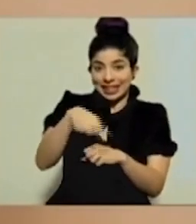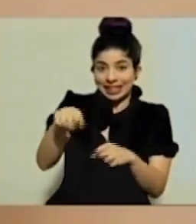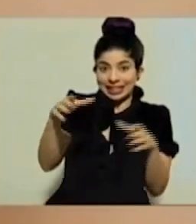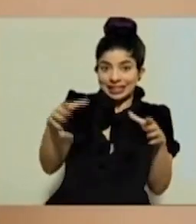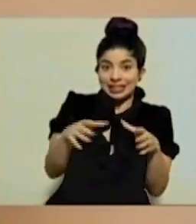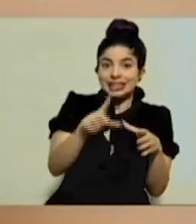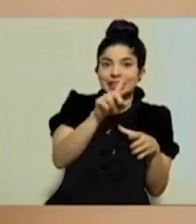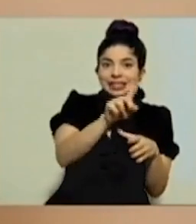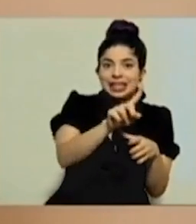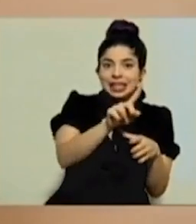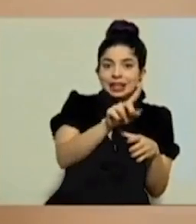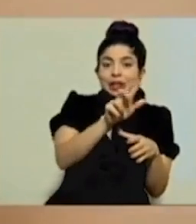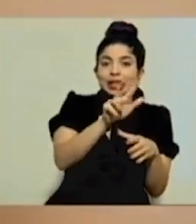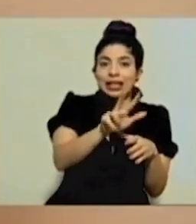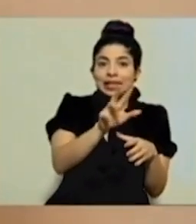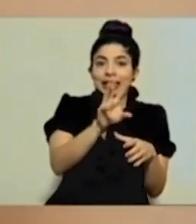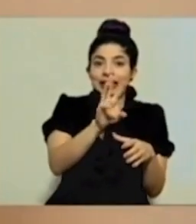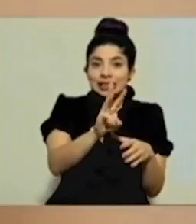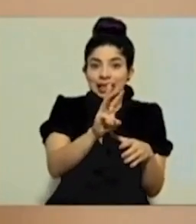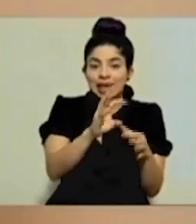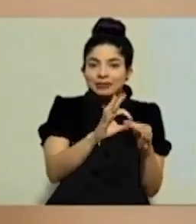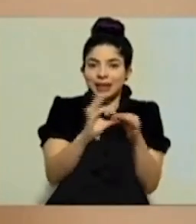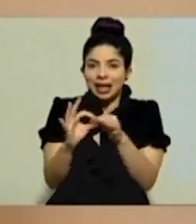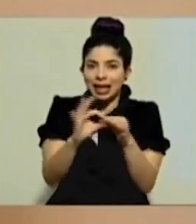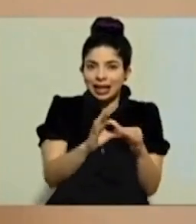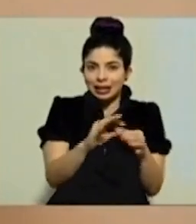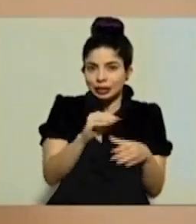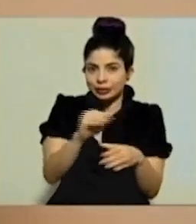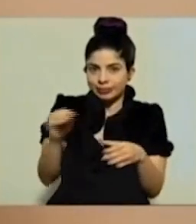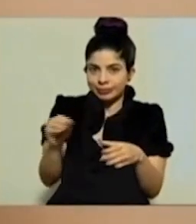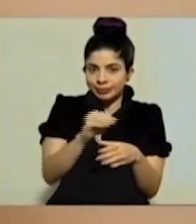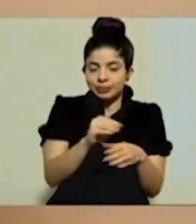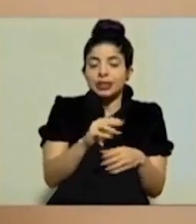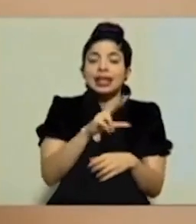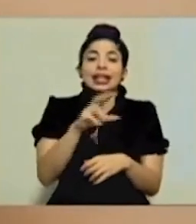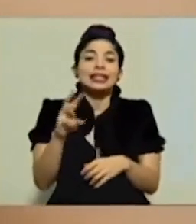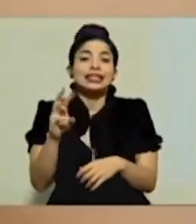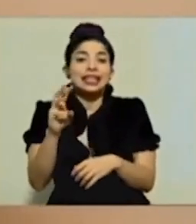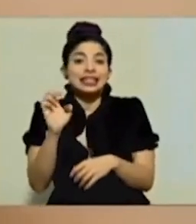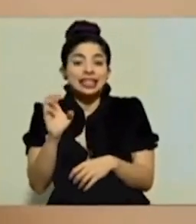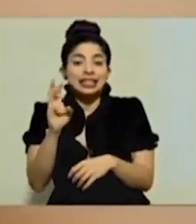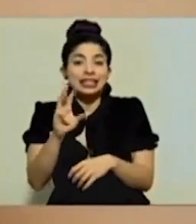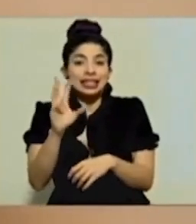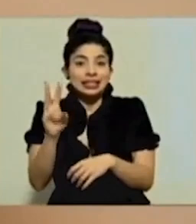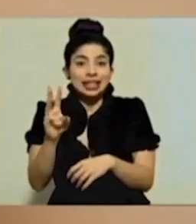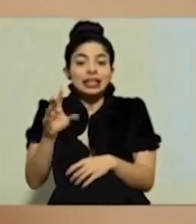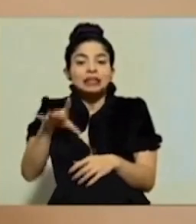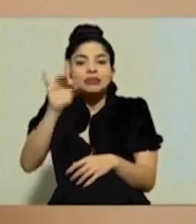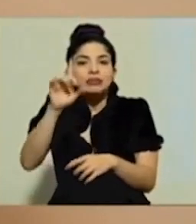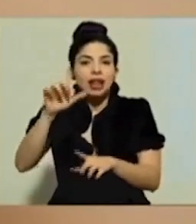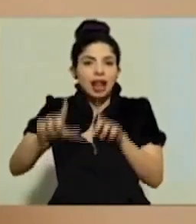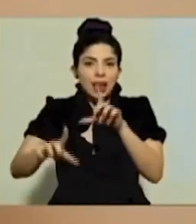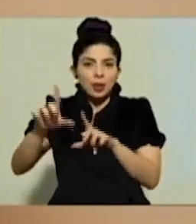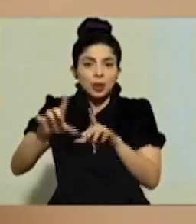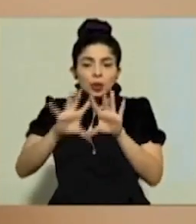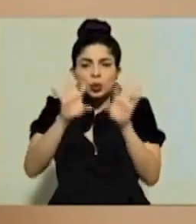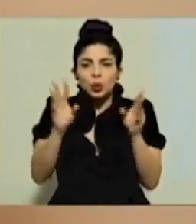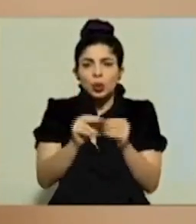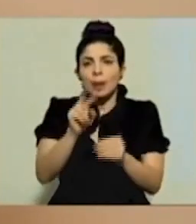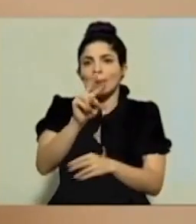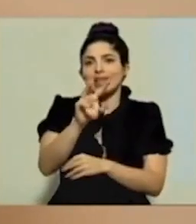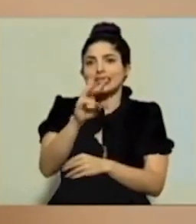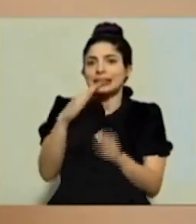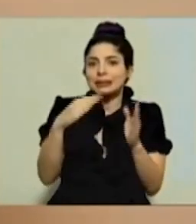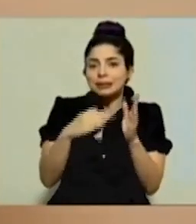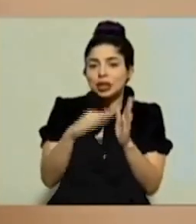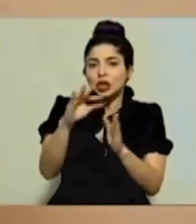136 son por nexo epidemiológico y 666 por laboratorio, para un total de 26